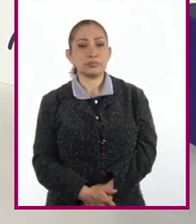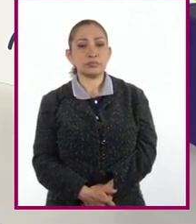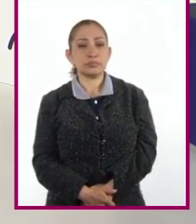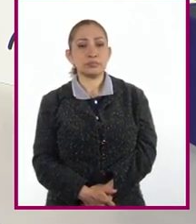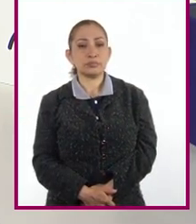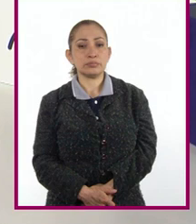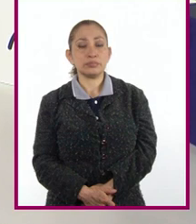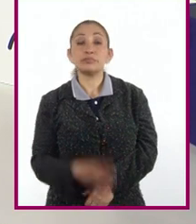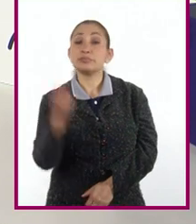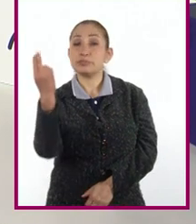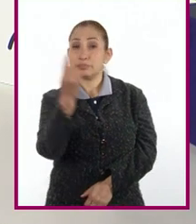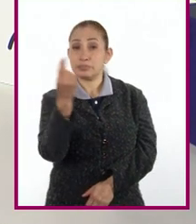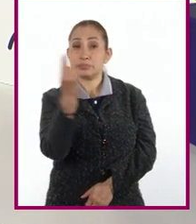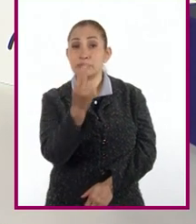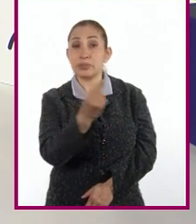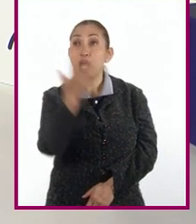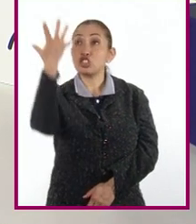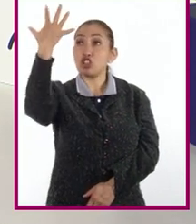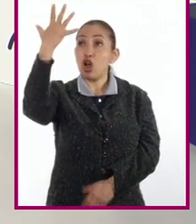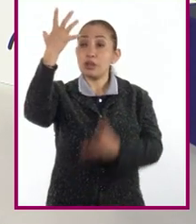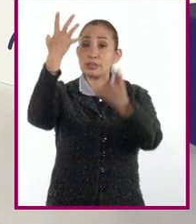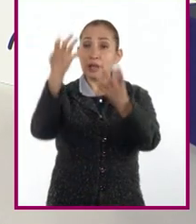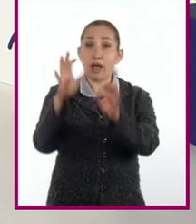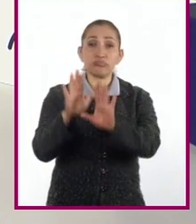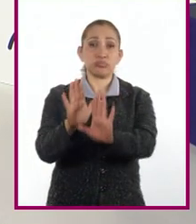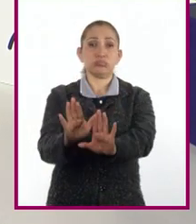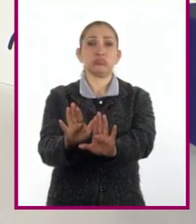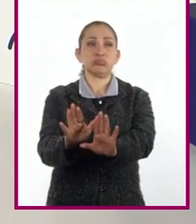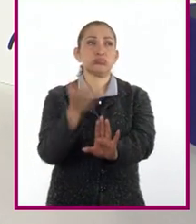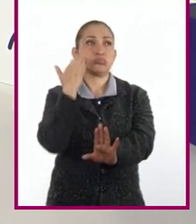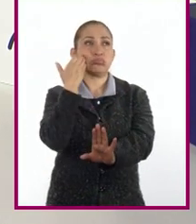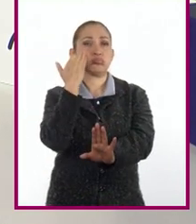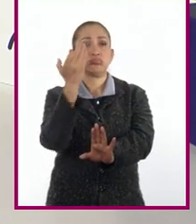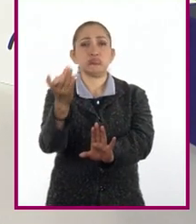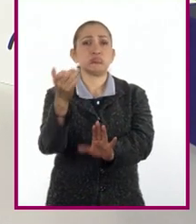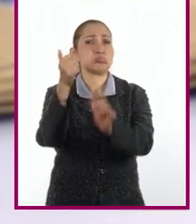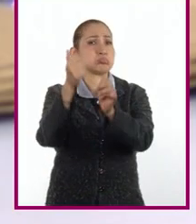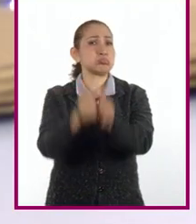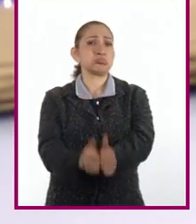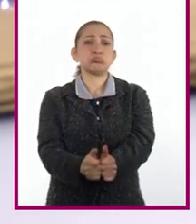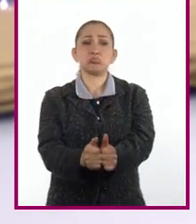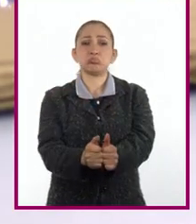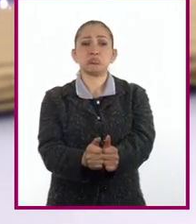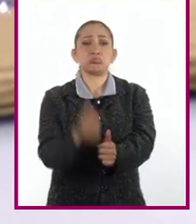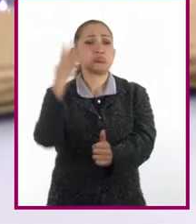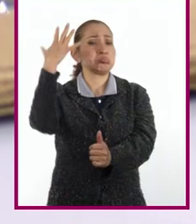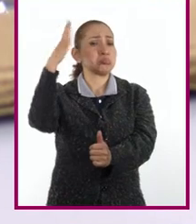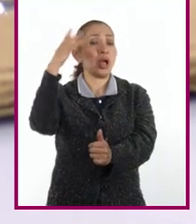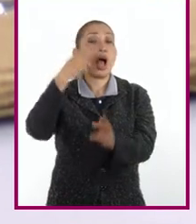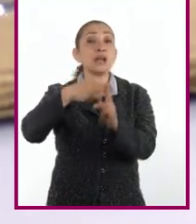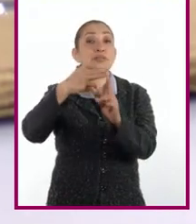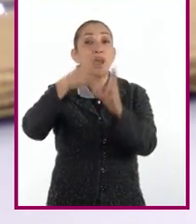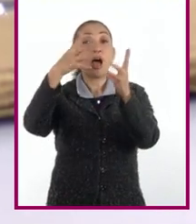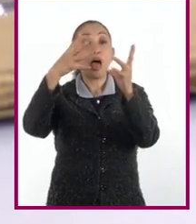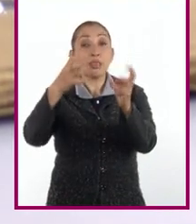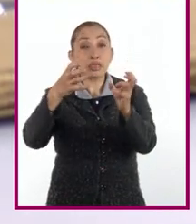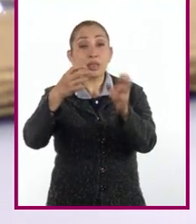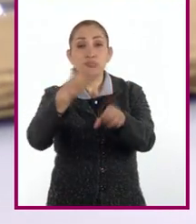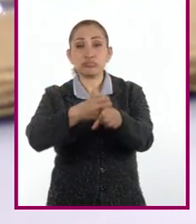Es necesario secar al sol, dejarlo expuesto a los rayos del sol para que se seque.